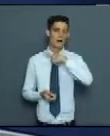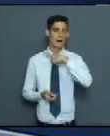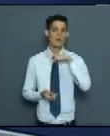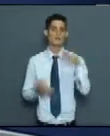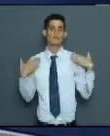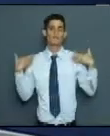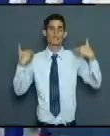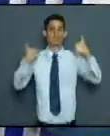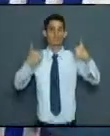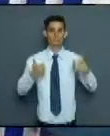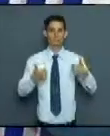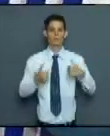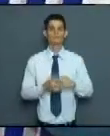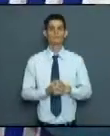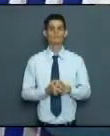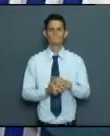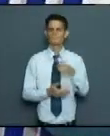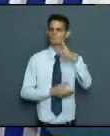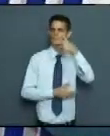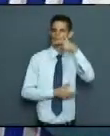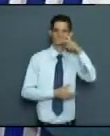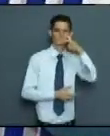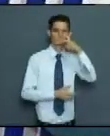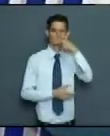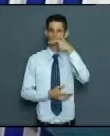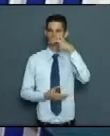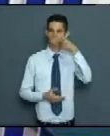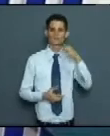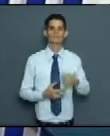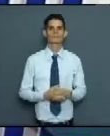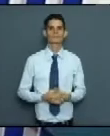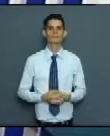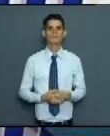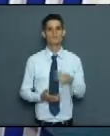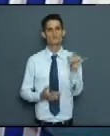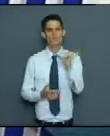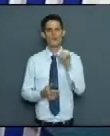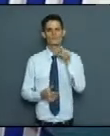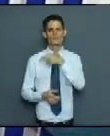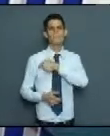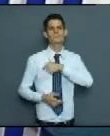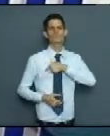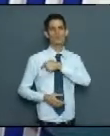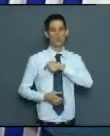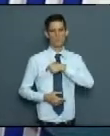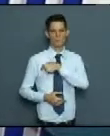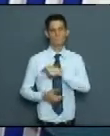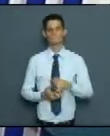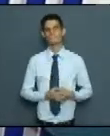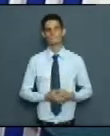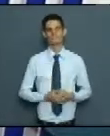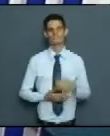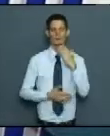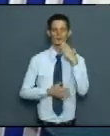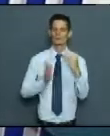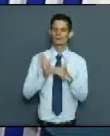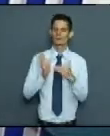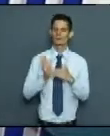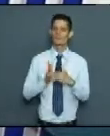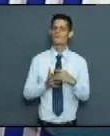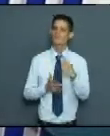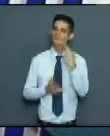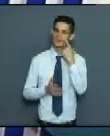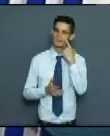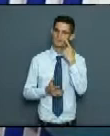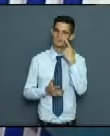Dirección Integral de Supervisión. La conocemos también por las siglas de DIS. Buenas tardes. Buenas tardes. Bueno, vamos a hablar primeramente, yo